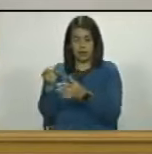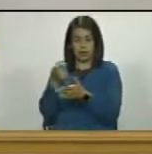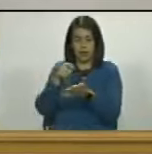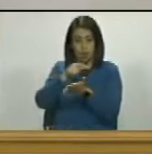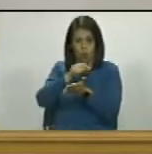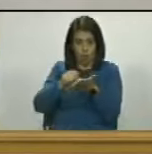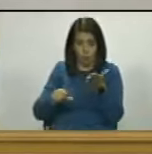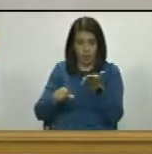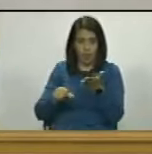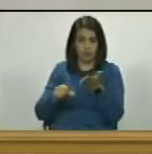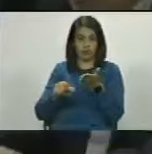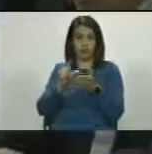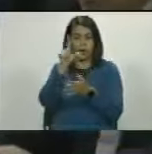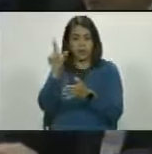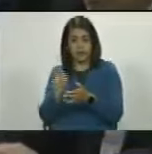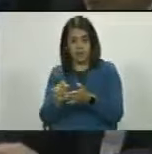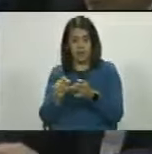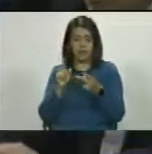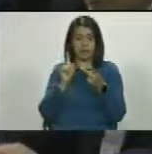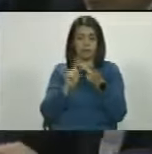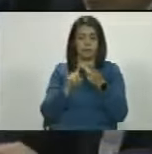operaciones en Italia